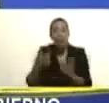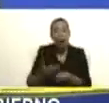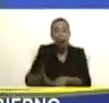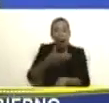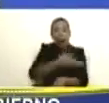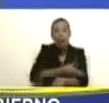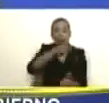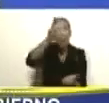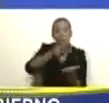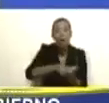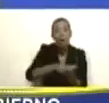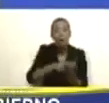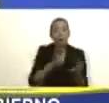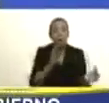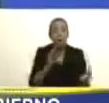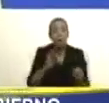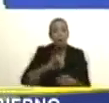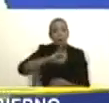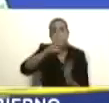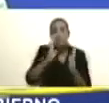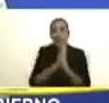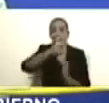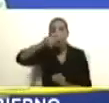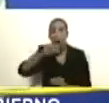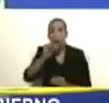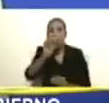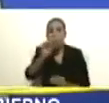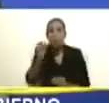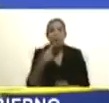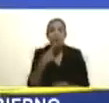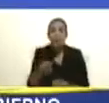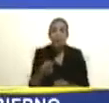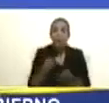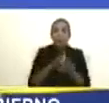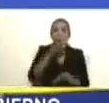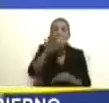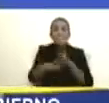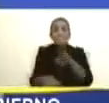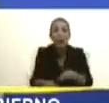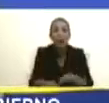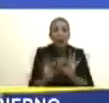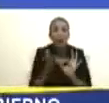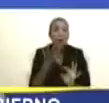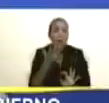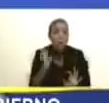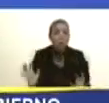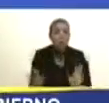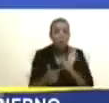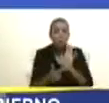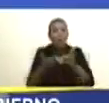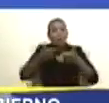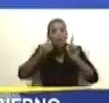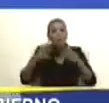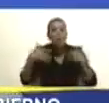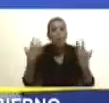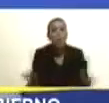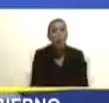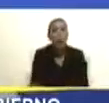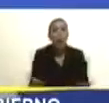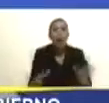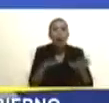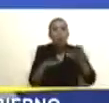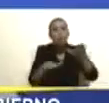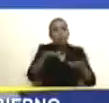pacto de San José, Petrocaribe dio tres pasos adelante, que permitió la